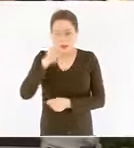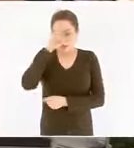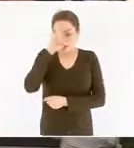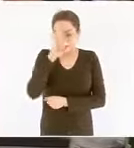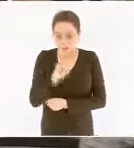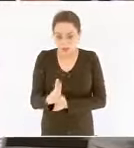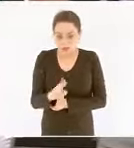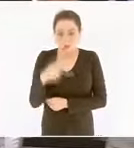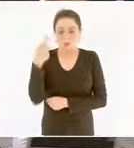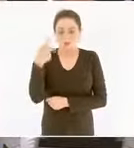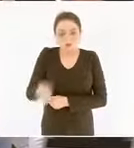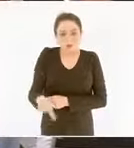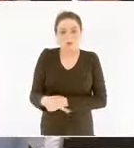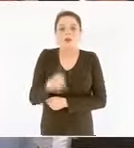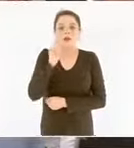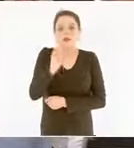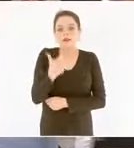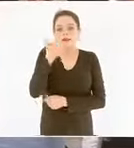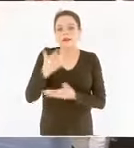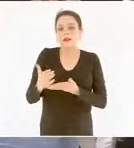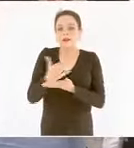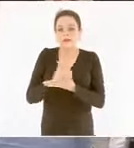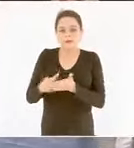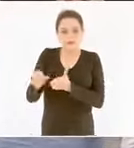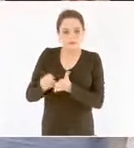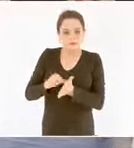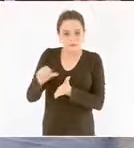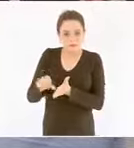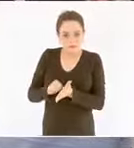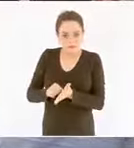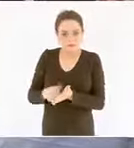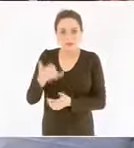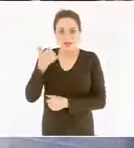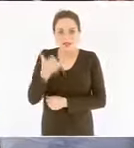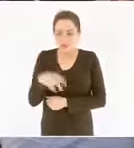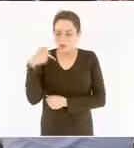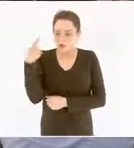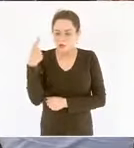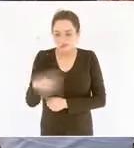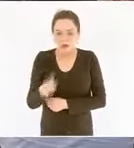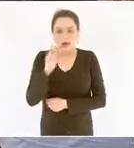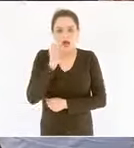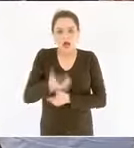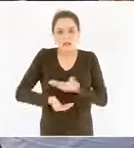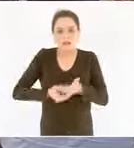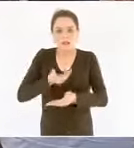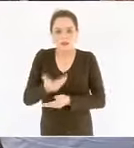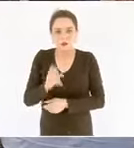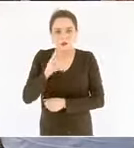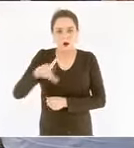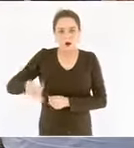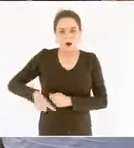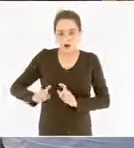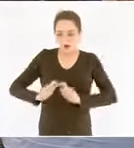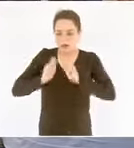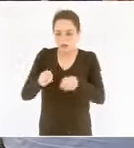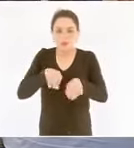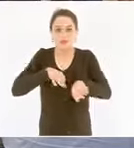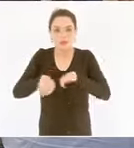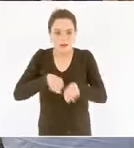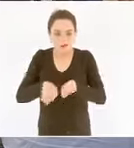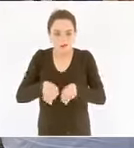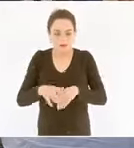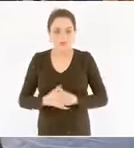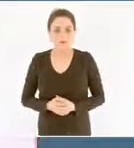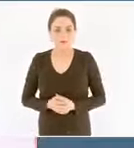salariales y prestaciones laborales asimismo les expreso de nueva